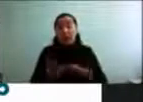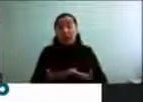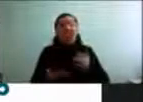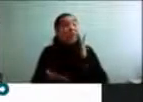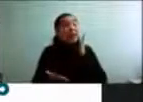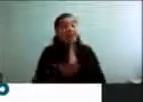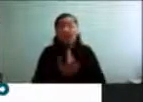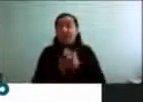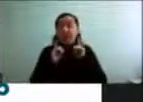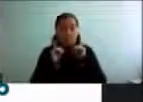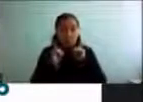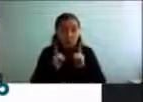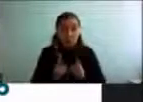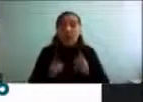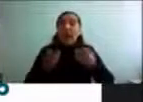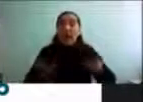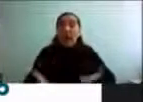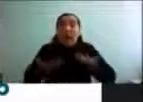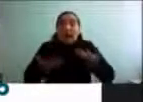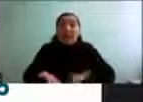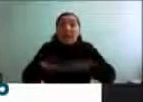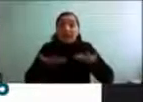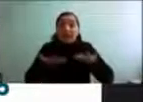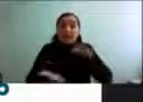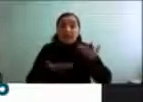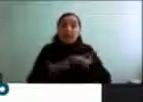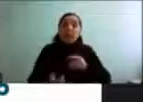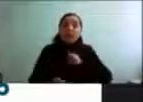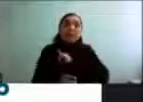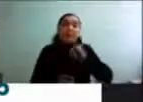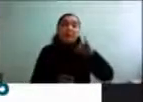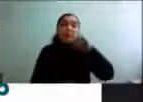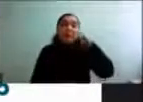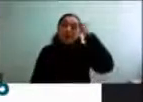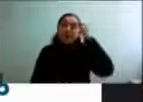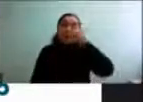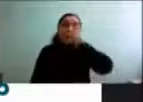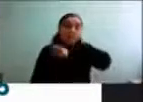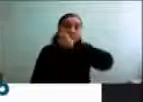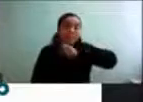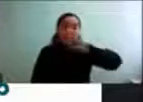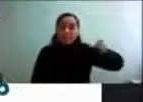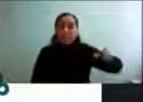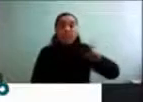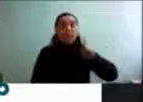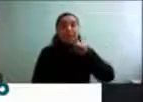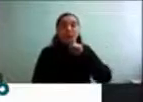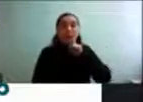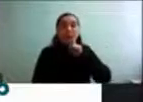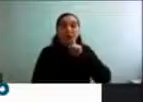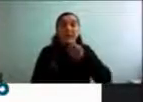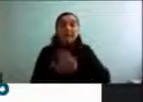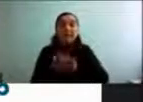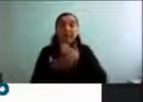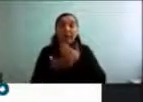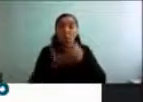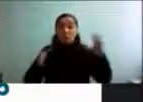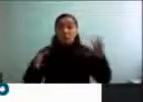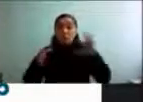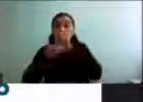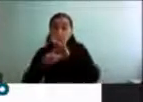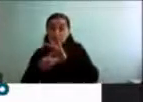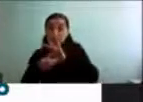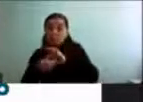activo que puedan. Siempre hay que pensar que hay personas que tienen condiciones de salud asociadas, pero el